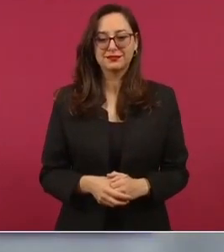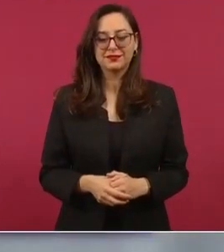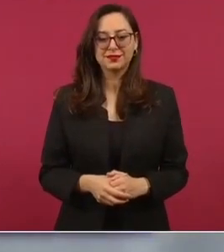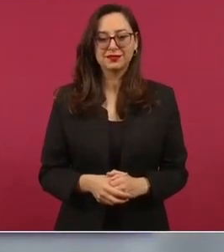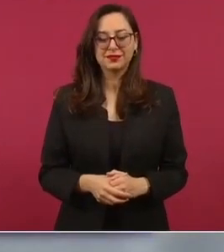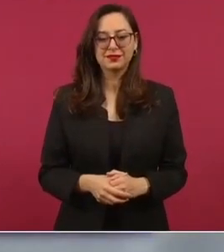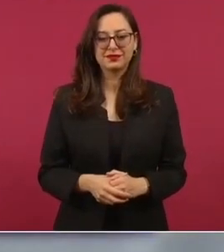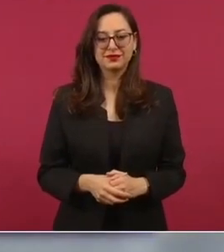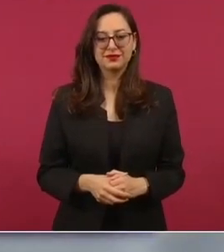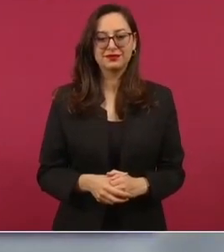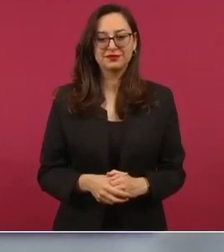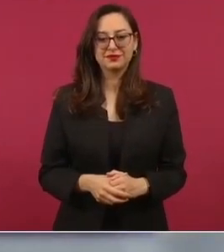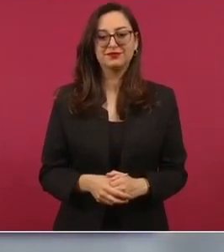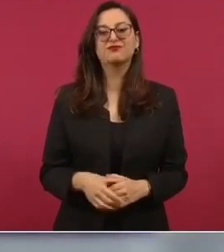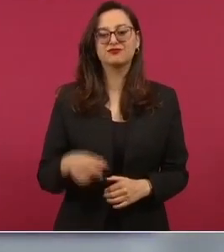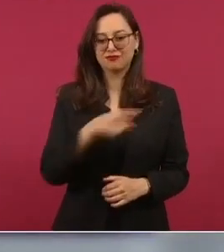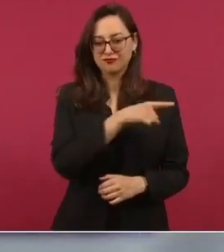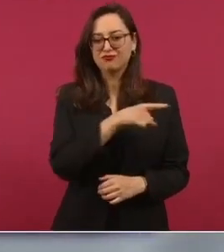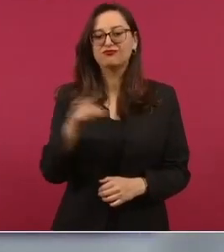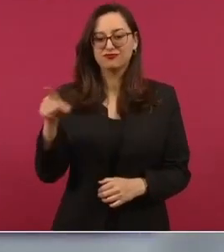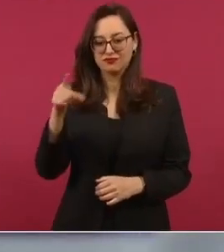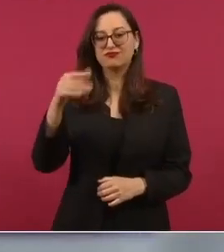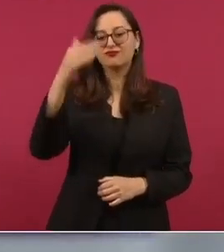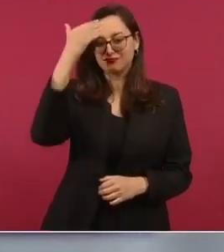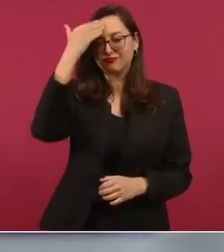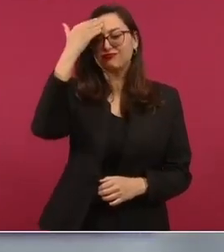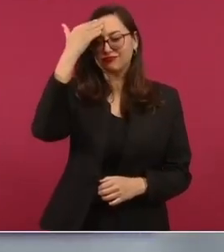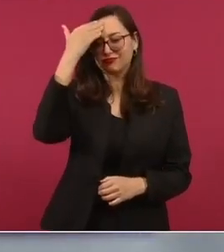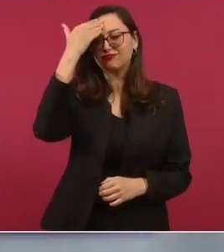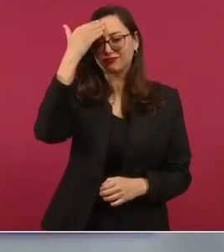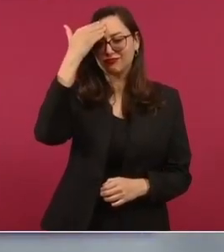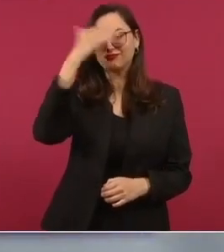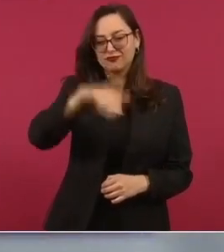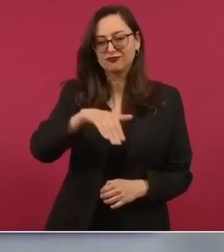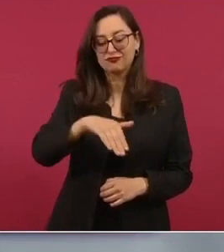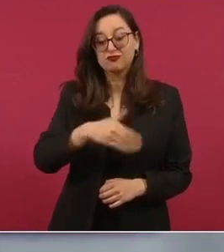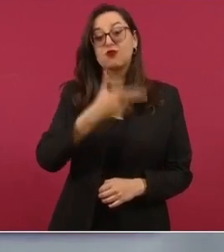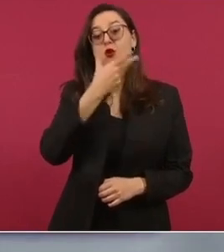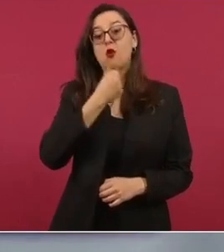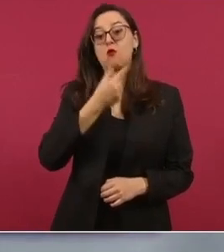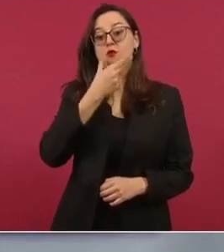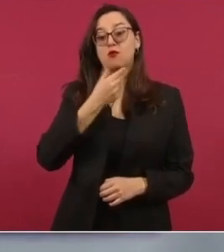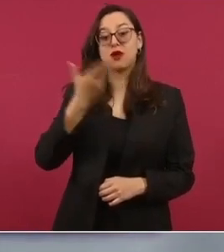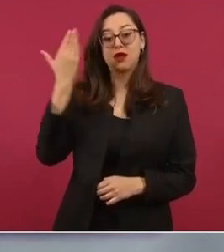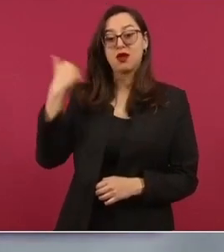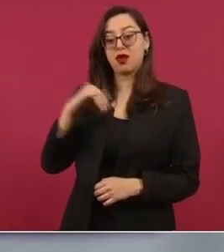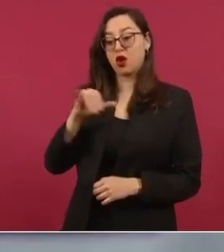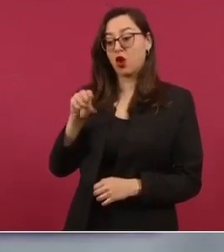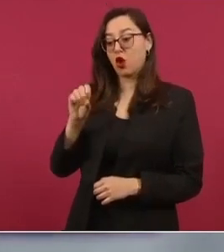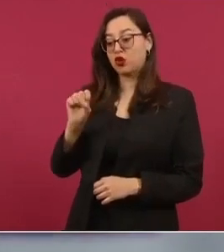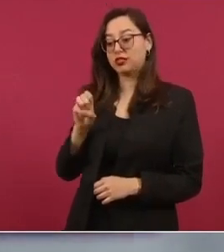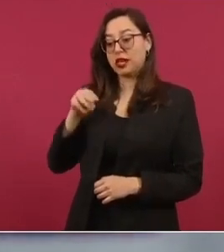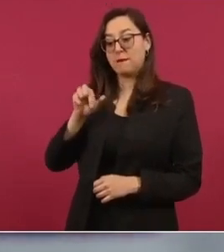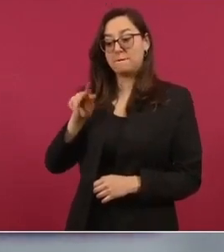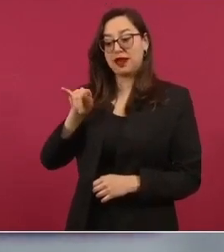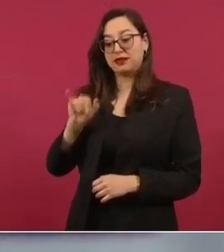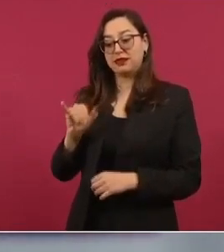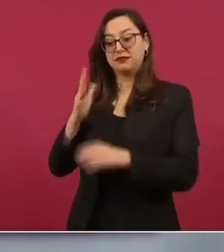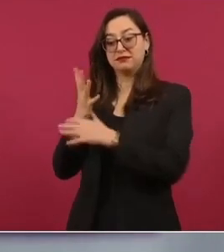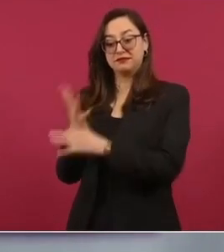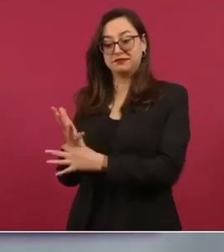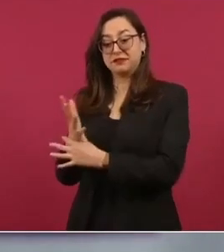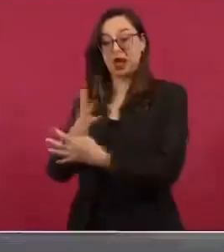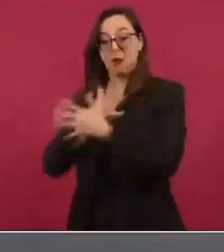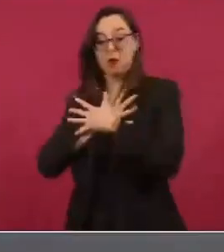Ya saben lo que decía Martí, amor con amor se paga.